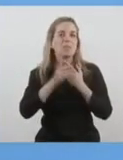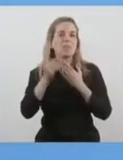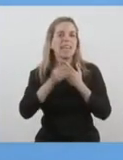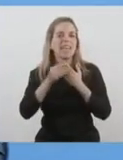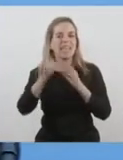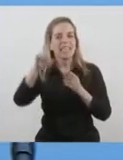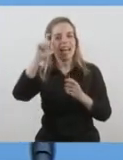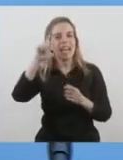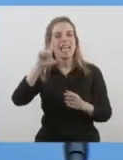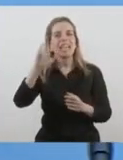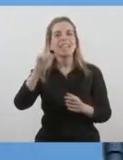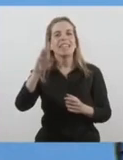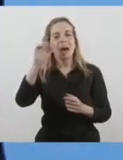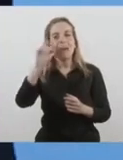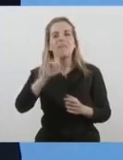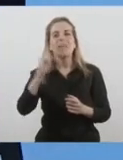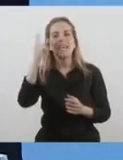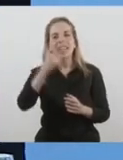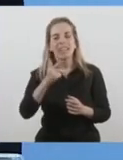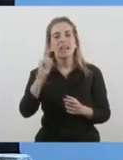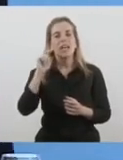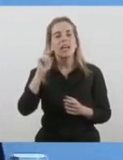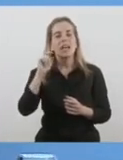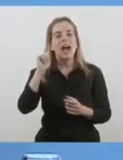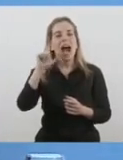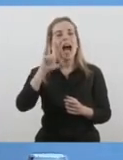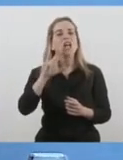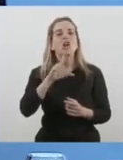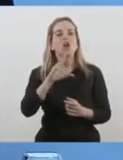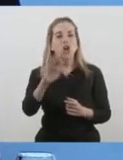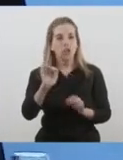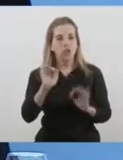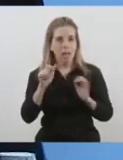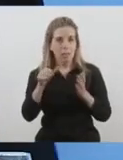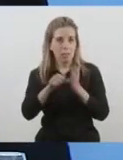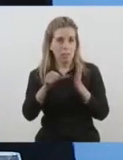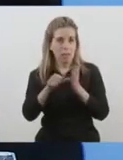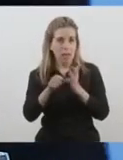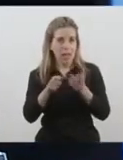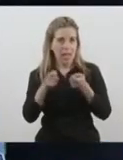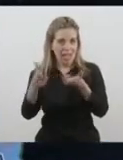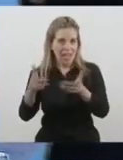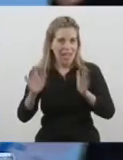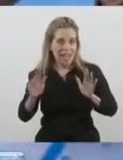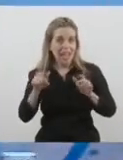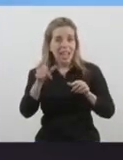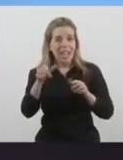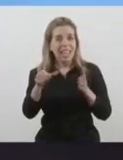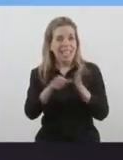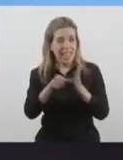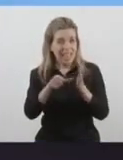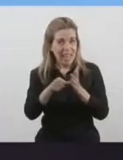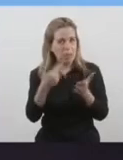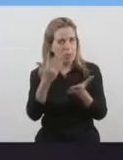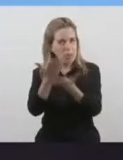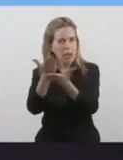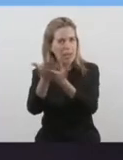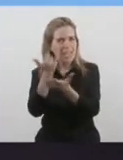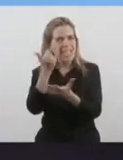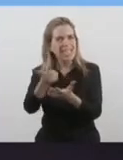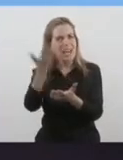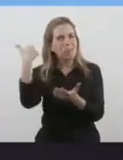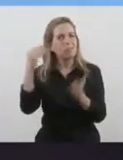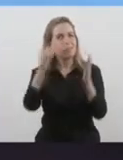Gómez Alcorta. Podrá acceder a esta opción quienes ya hayan efectuado su rectificación registral.